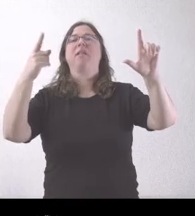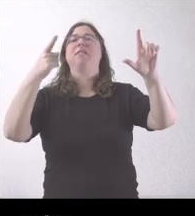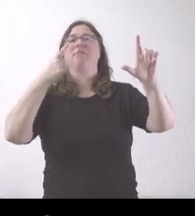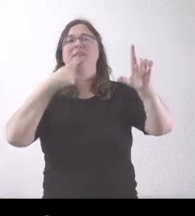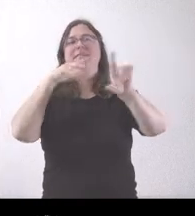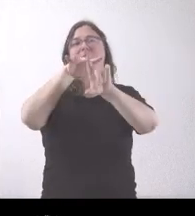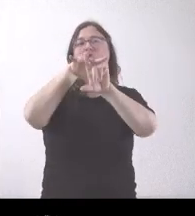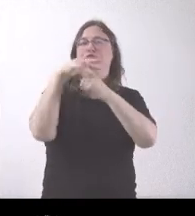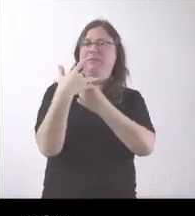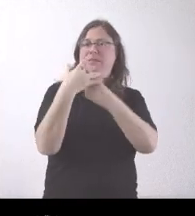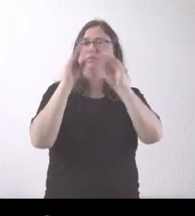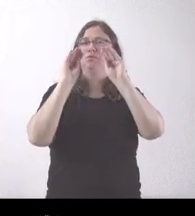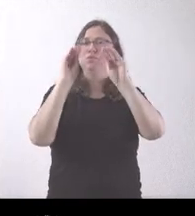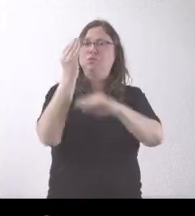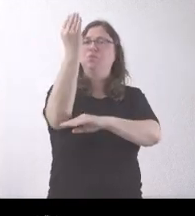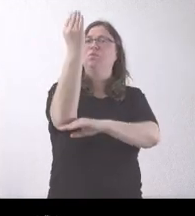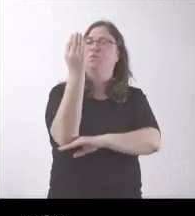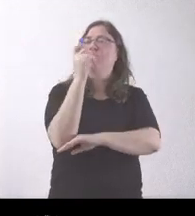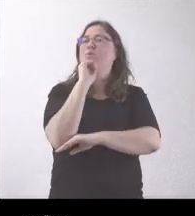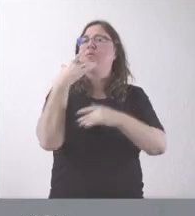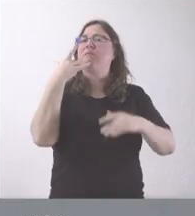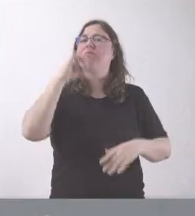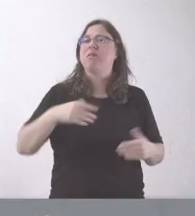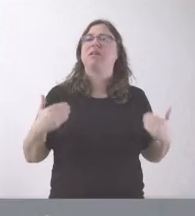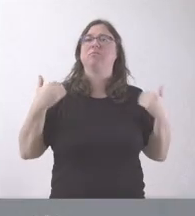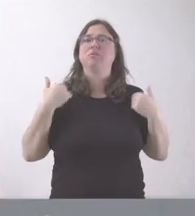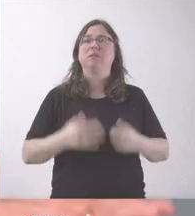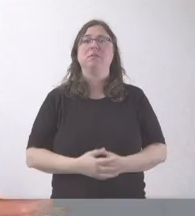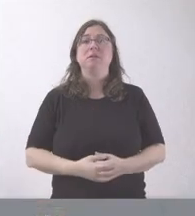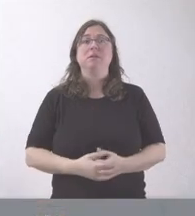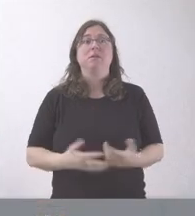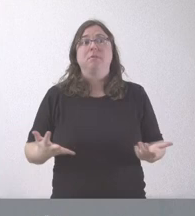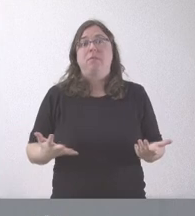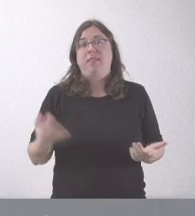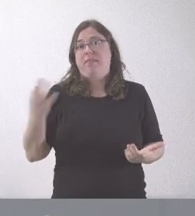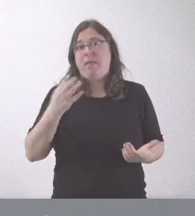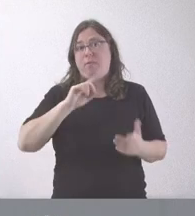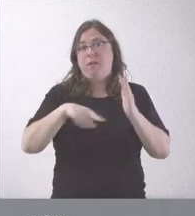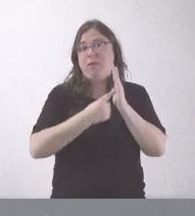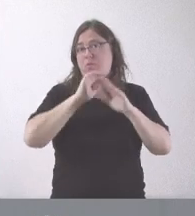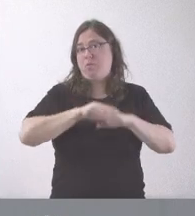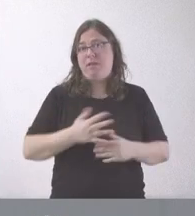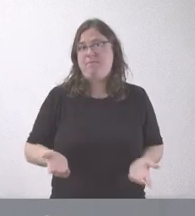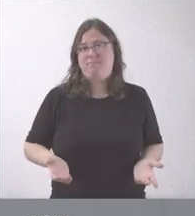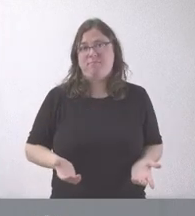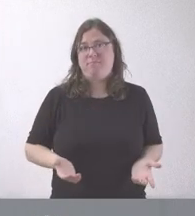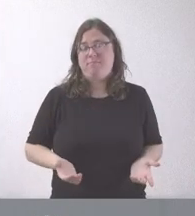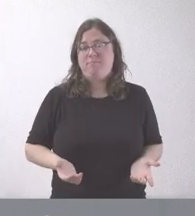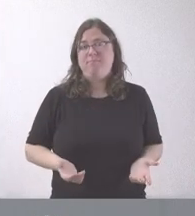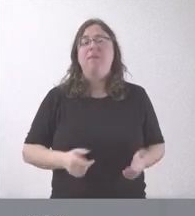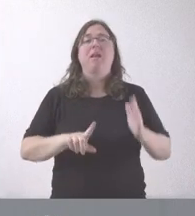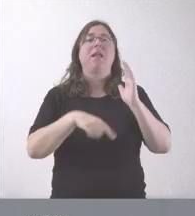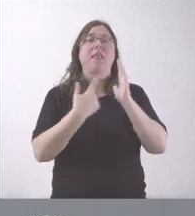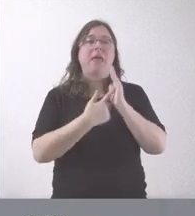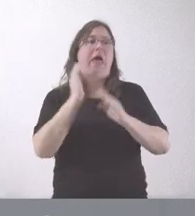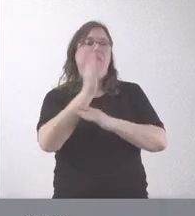contexto de este edificio? Pues, tiene que cumplir la ley. La ley, lógicamente, afecta también